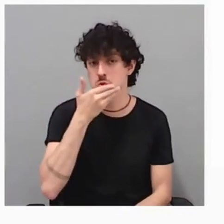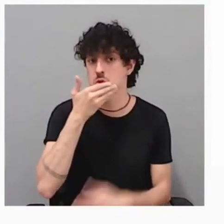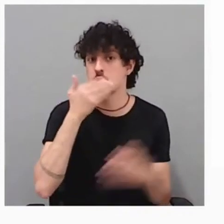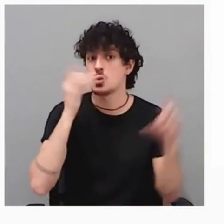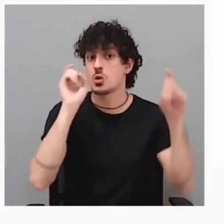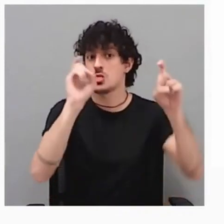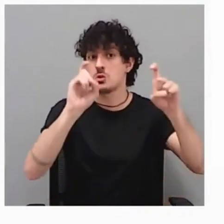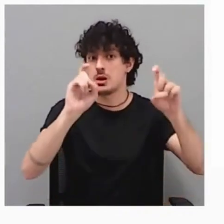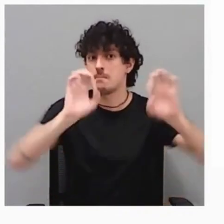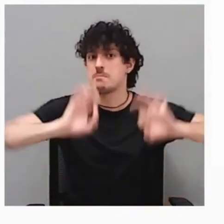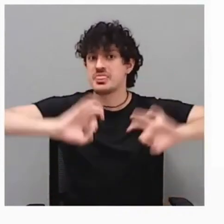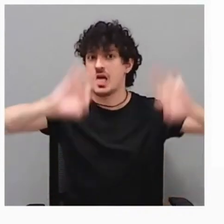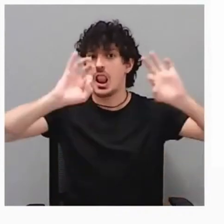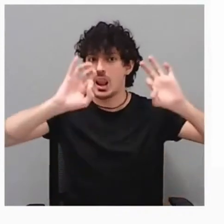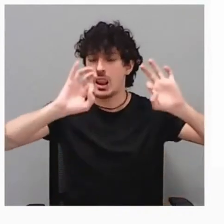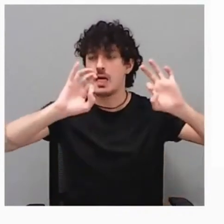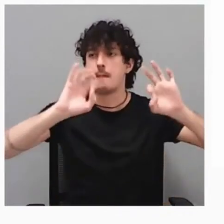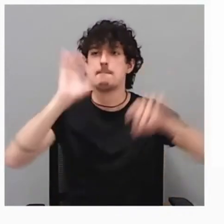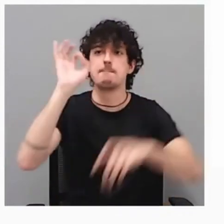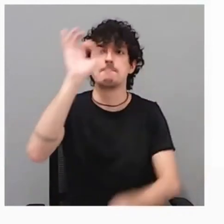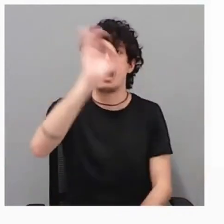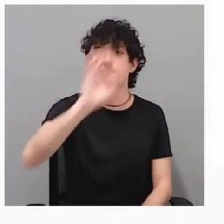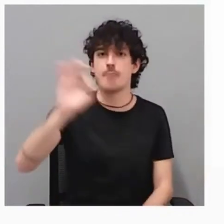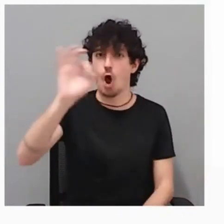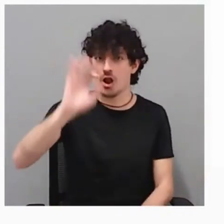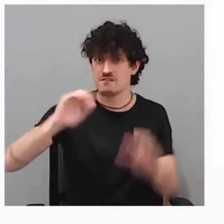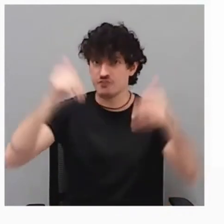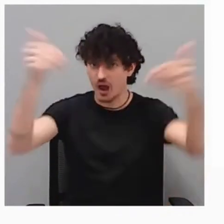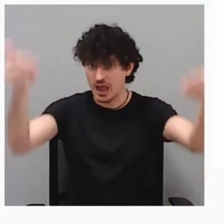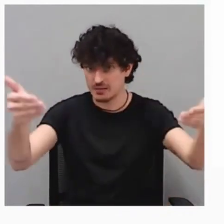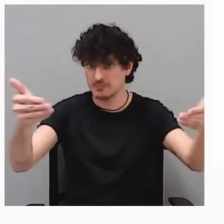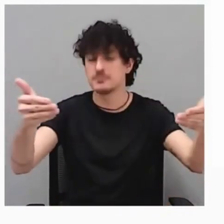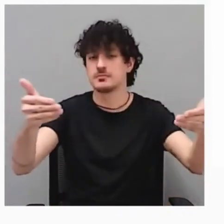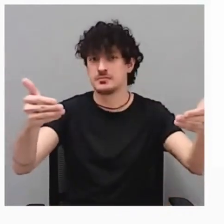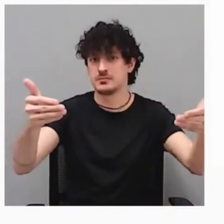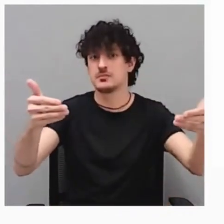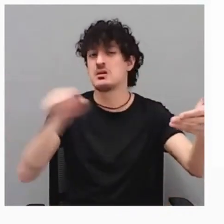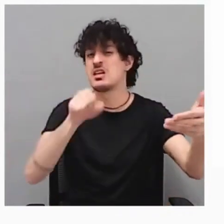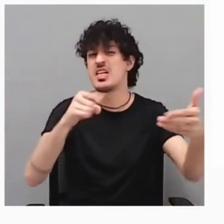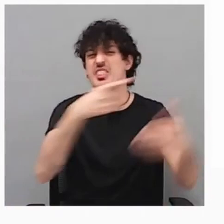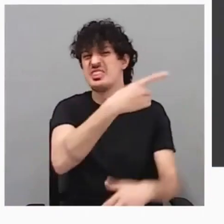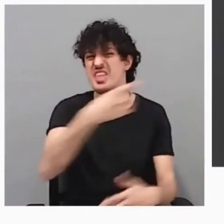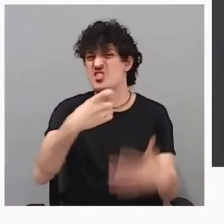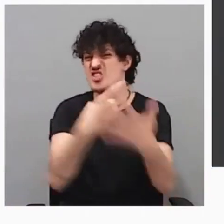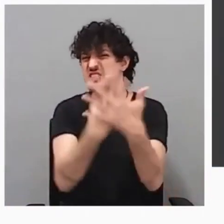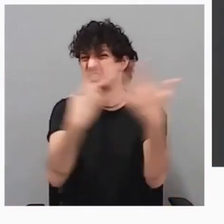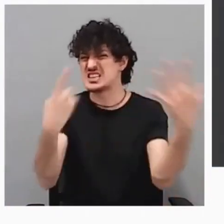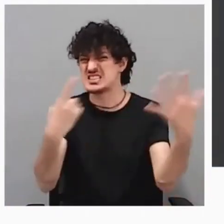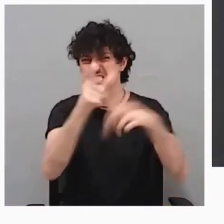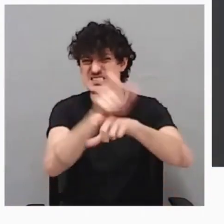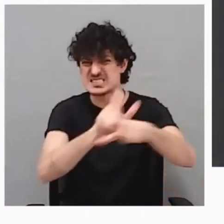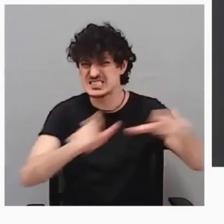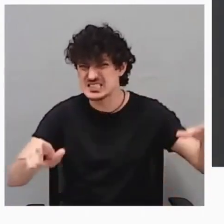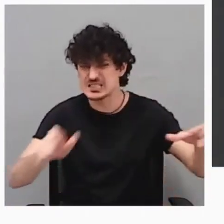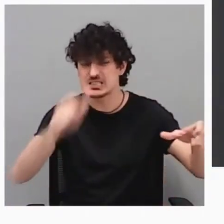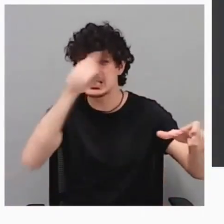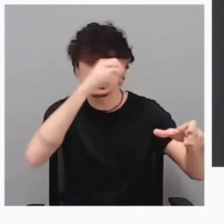afueras de Pamplona, en concreto en Histeria. Ahí atendemos a 116 chicos y chicas con discapacidad intelectual.